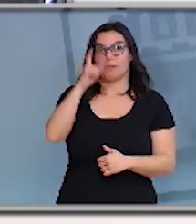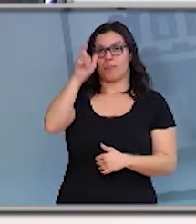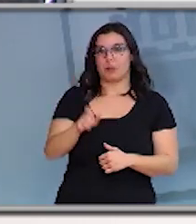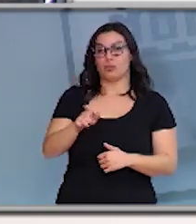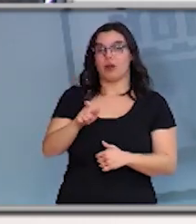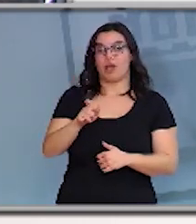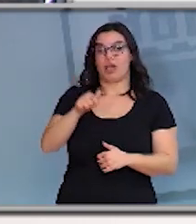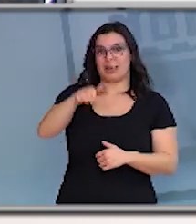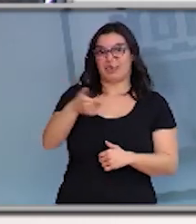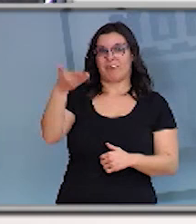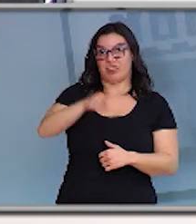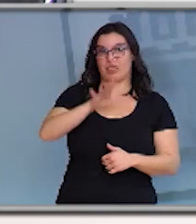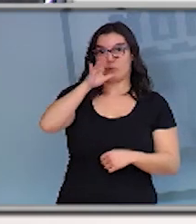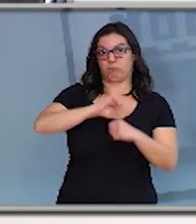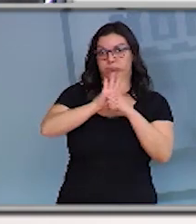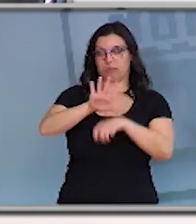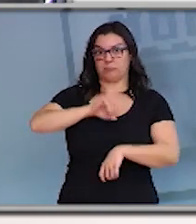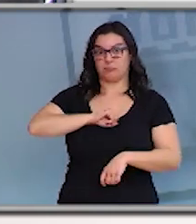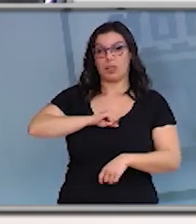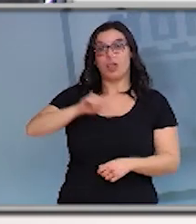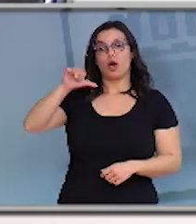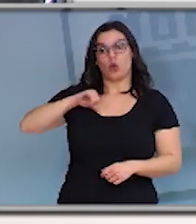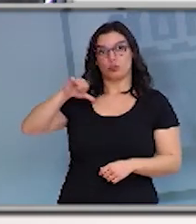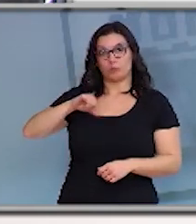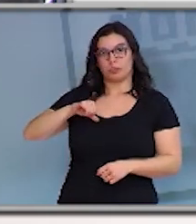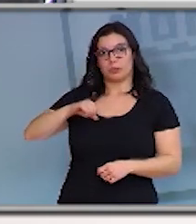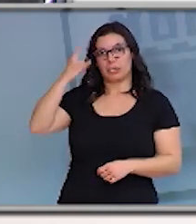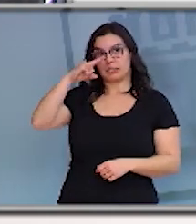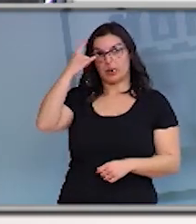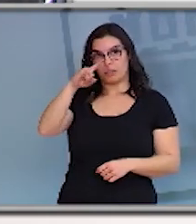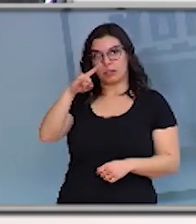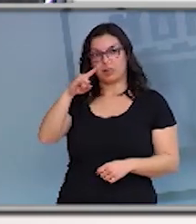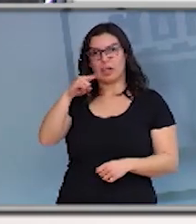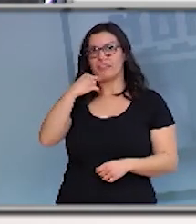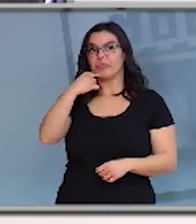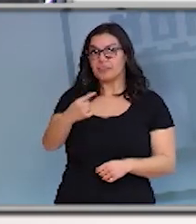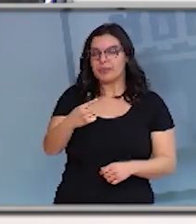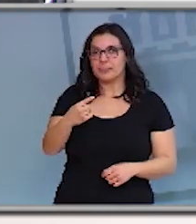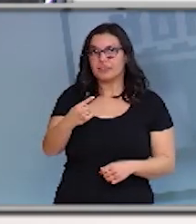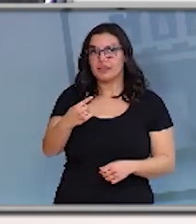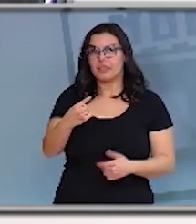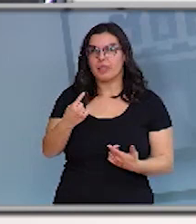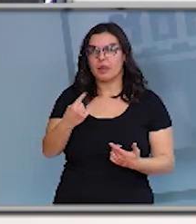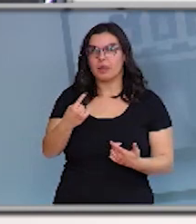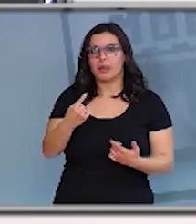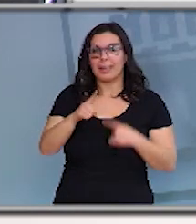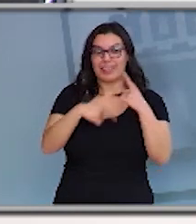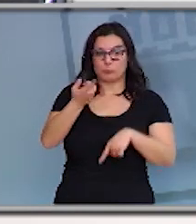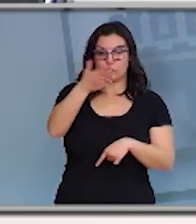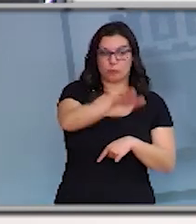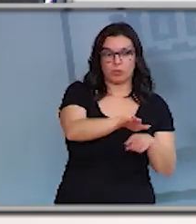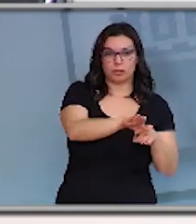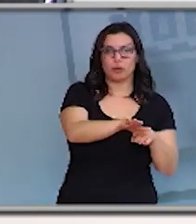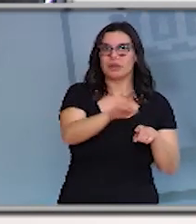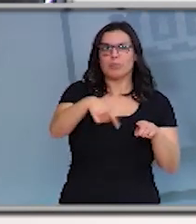coronavirus el personal del hospital ha alertado de que desconocían el protocolo de actuación con el cuerpo ¿les consta que ya ha existido este